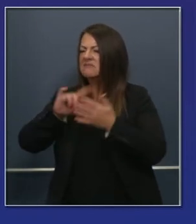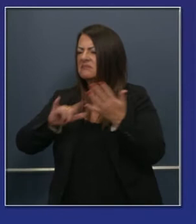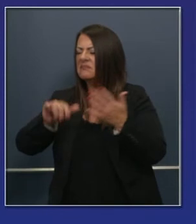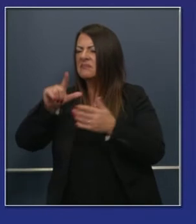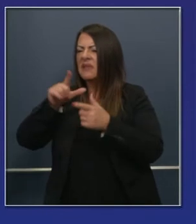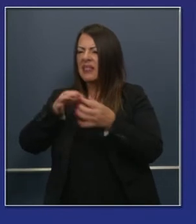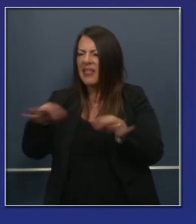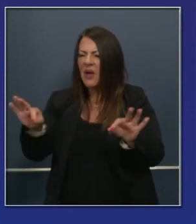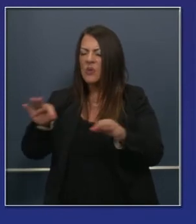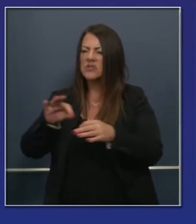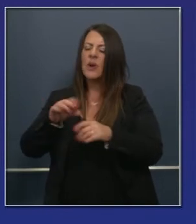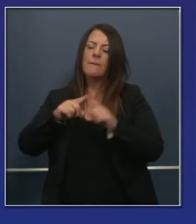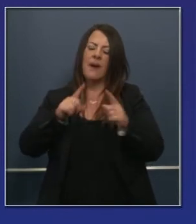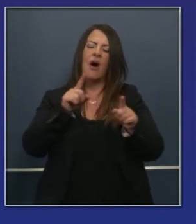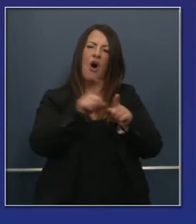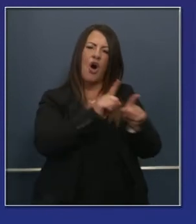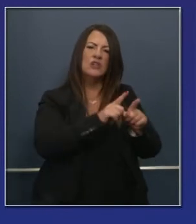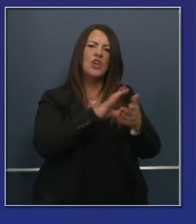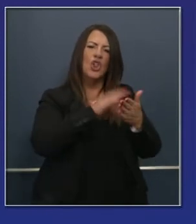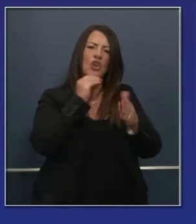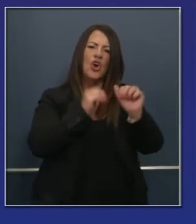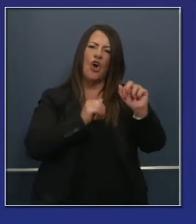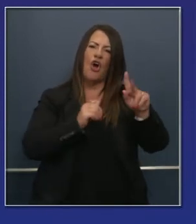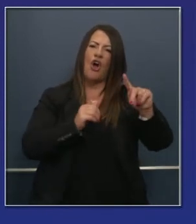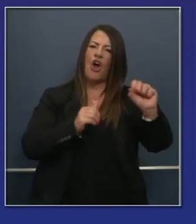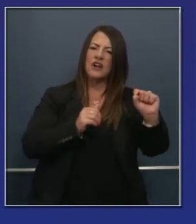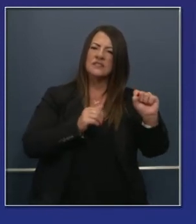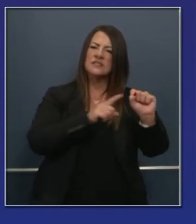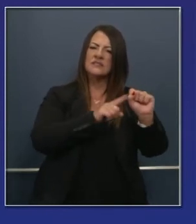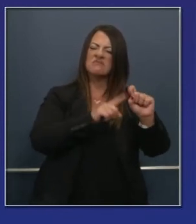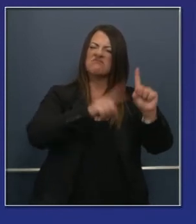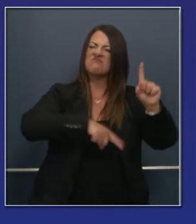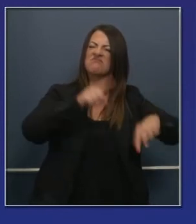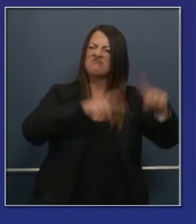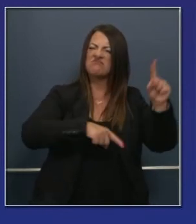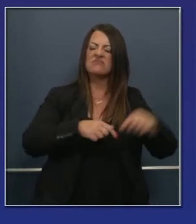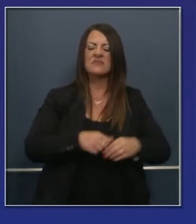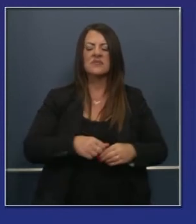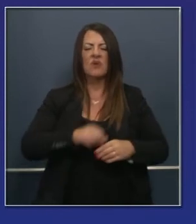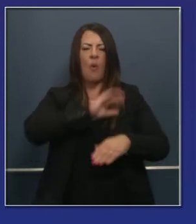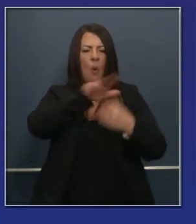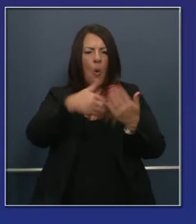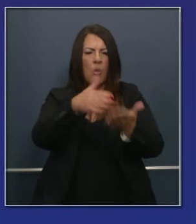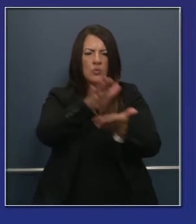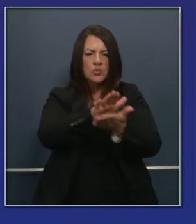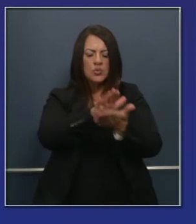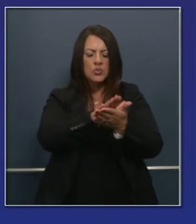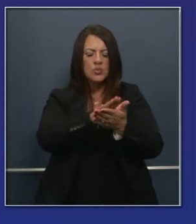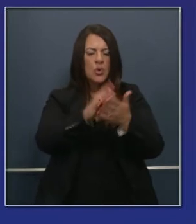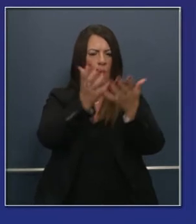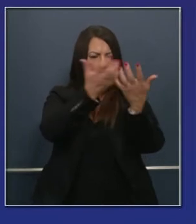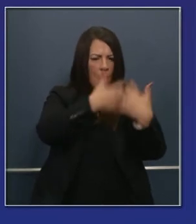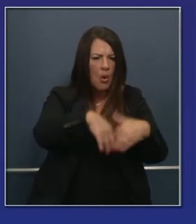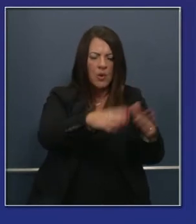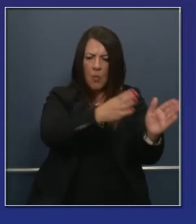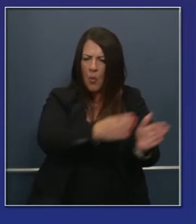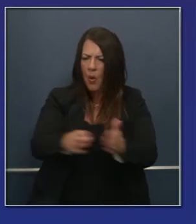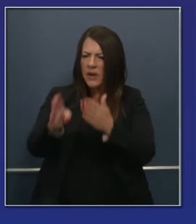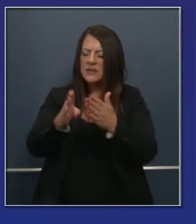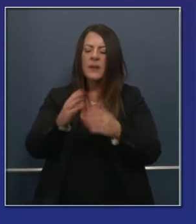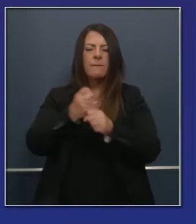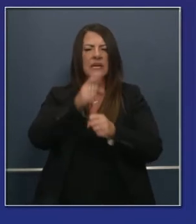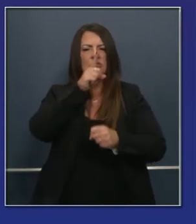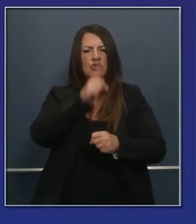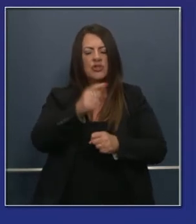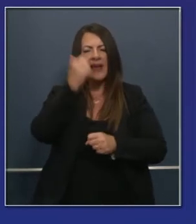artes sociales. Todo lo quieren implementar en su currículo escolar. Todos los distritos están hablando de organizarse para